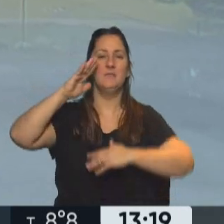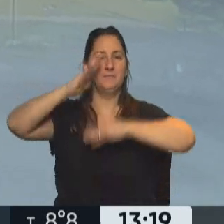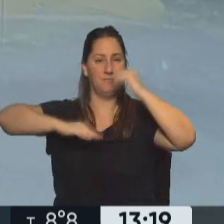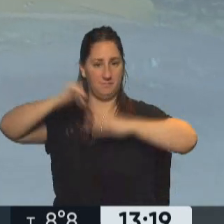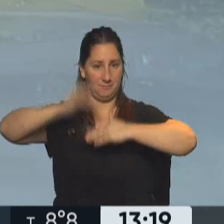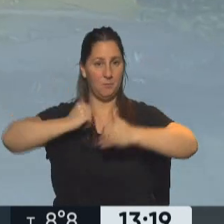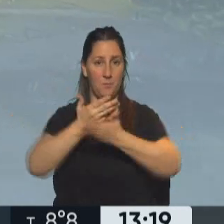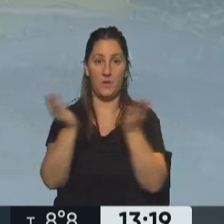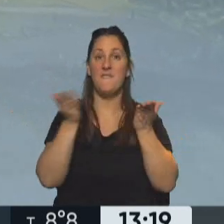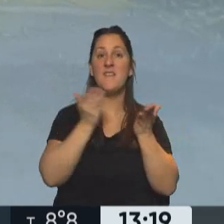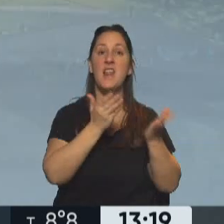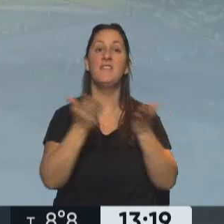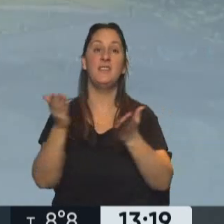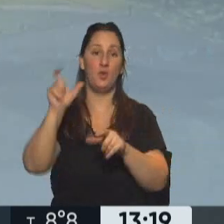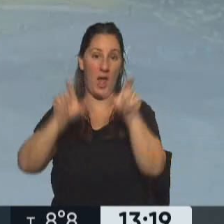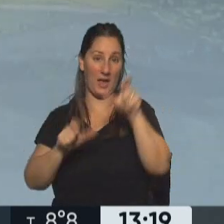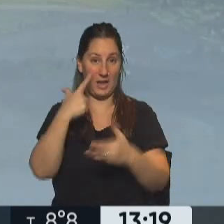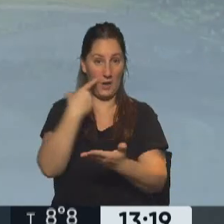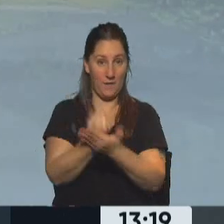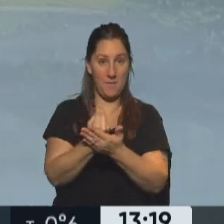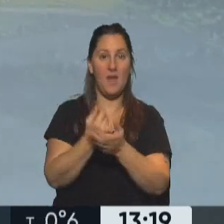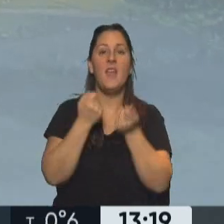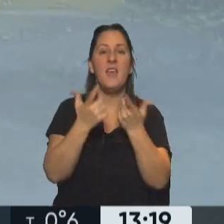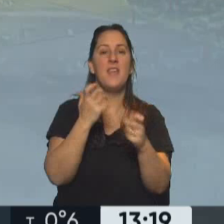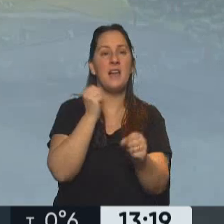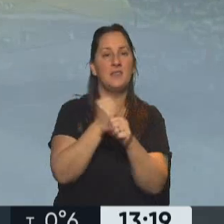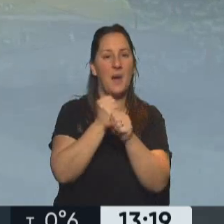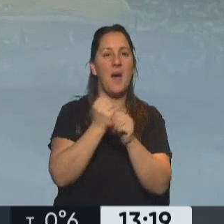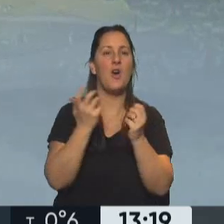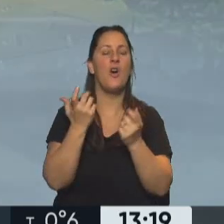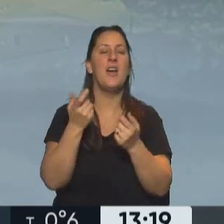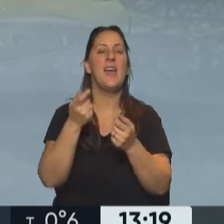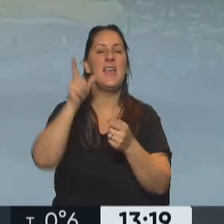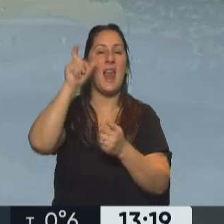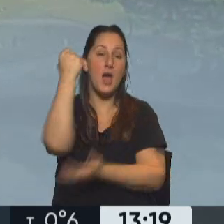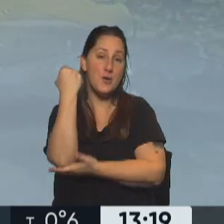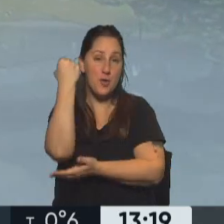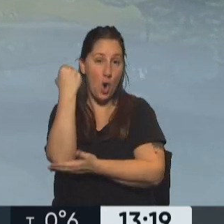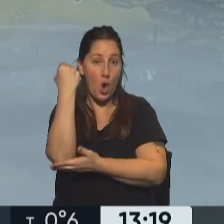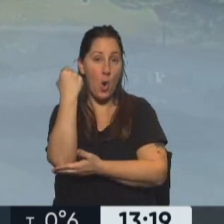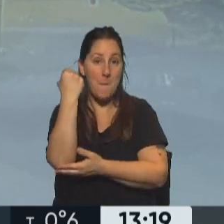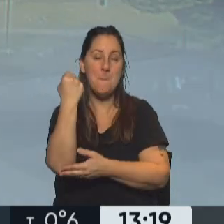beneficios, claro, a los vecinos, pero al mismo tiempo genera trabajo y dinamiza, como dijo el propio presidente Alberto Fernández, la economía.